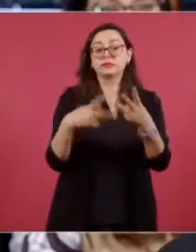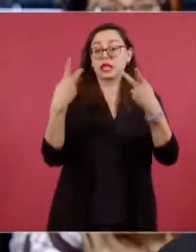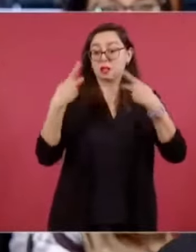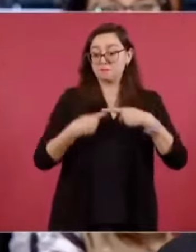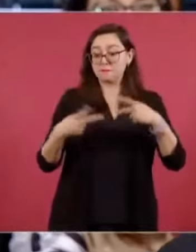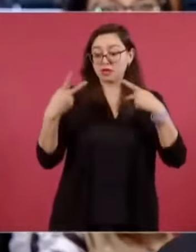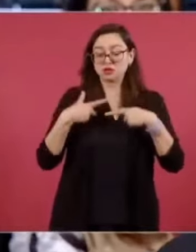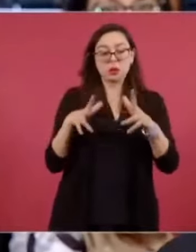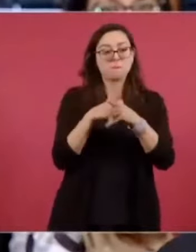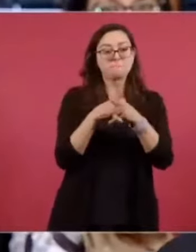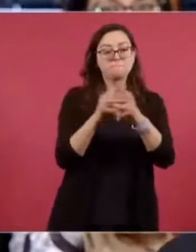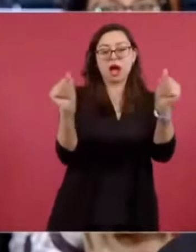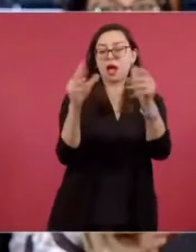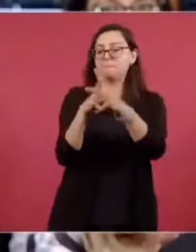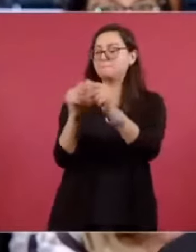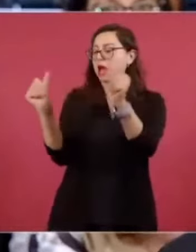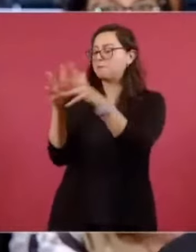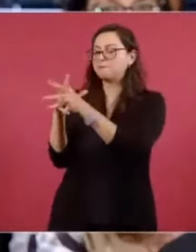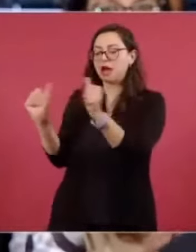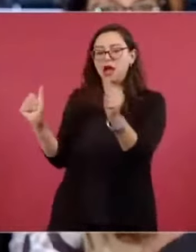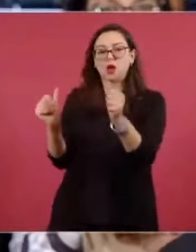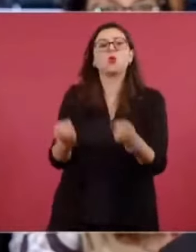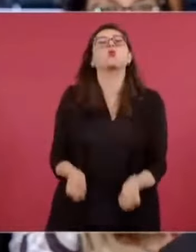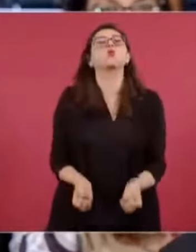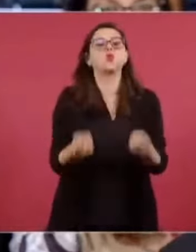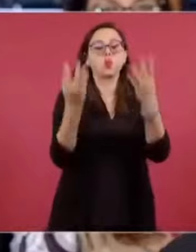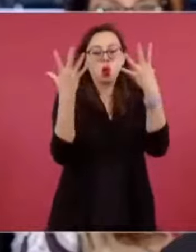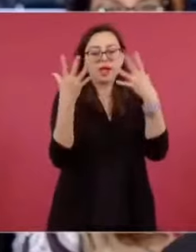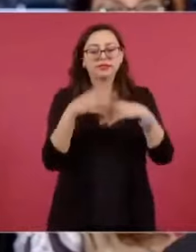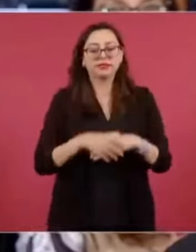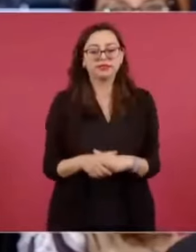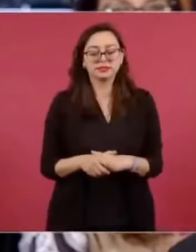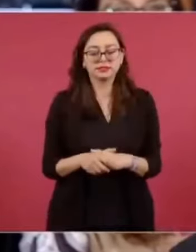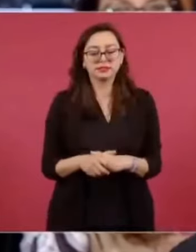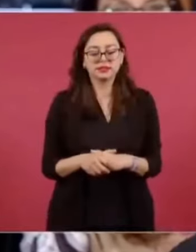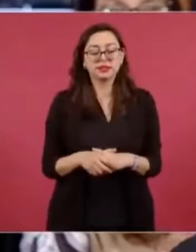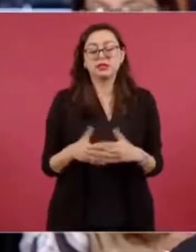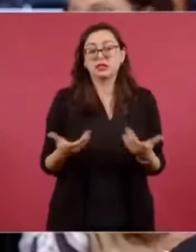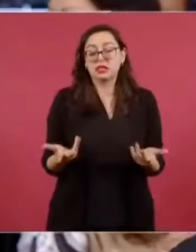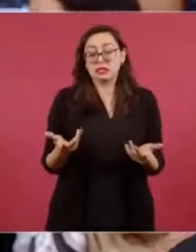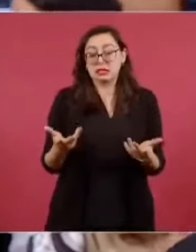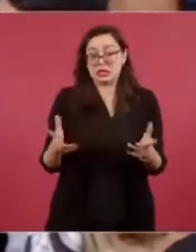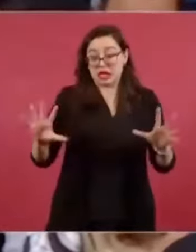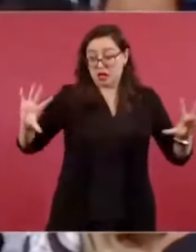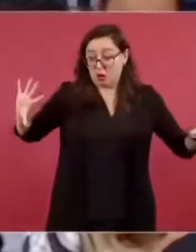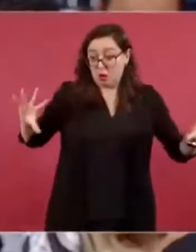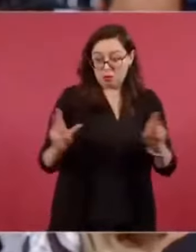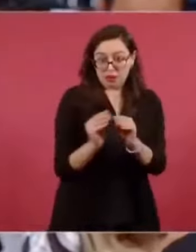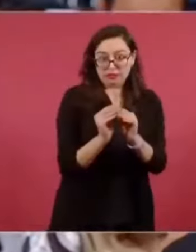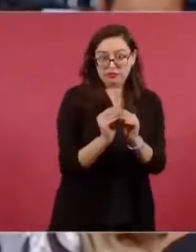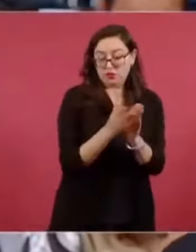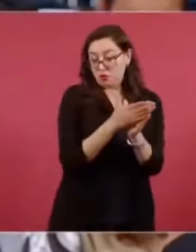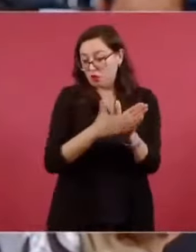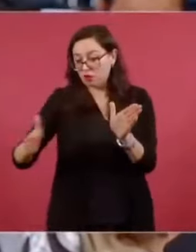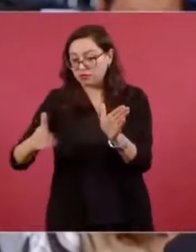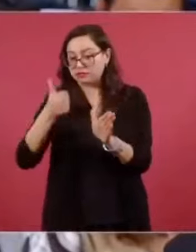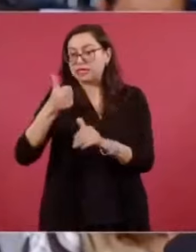hasta este momento? Y de ese total, ¿cuántas desaparecieron en su sexenio? Por otra parte,